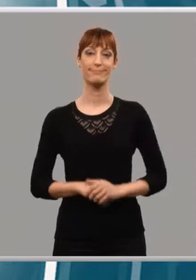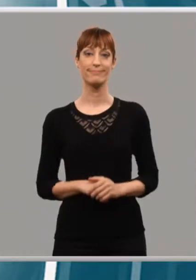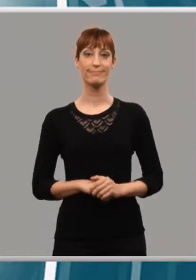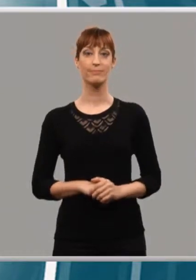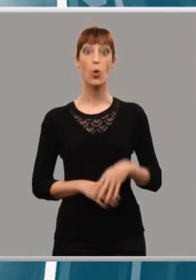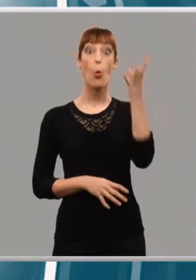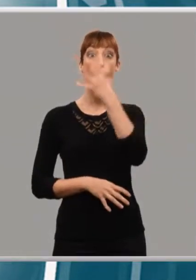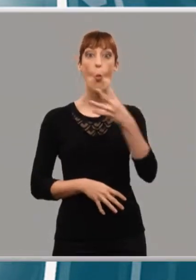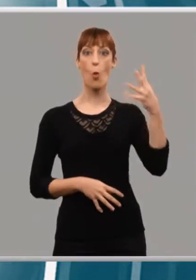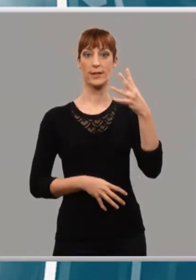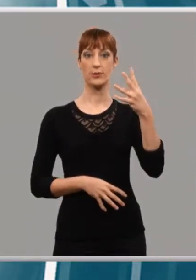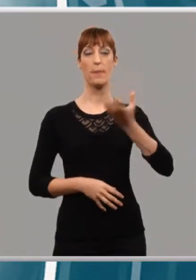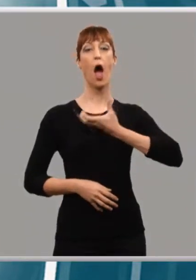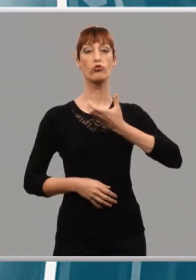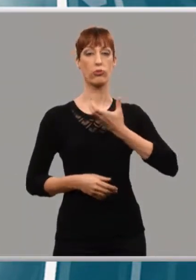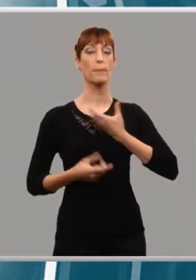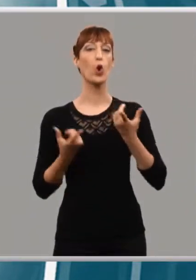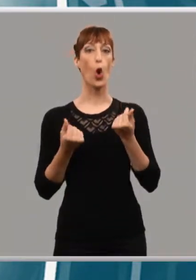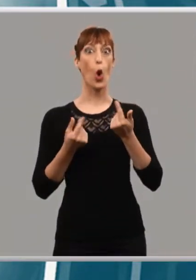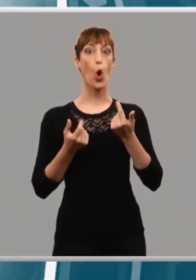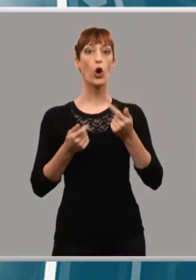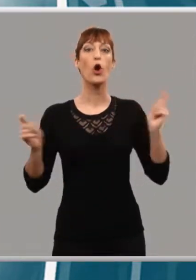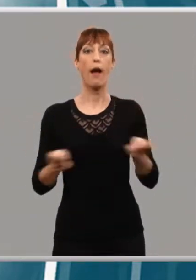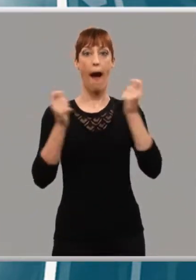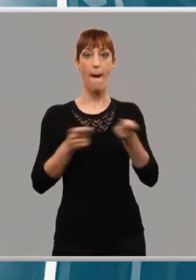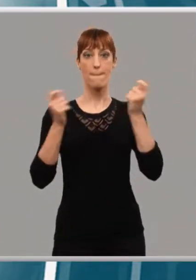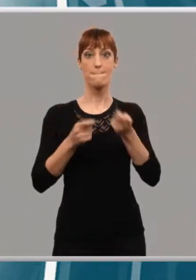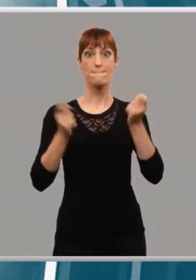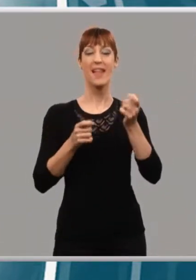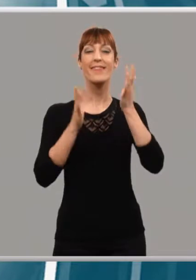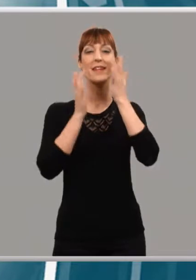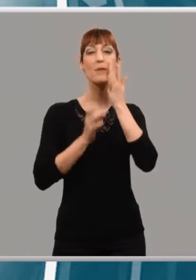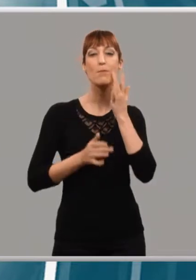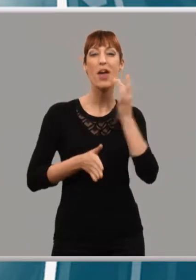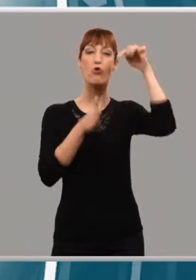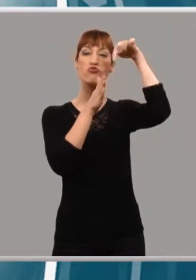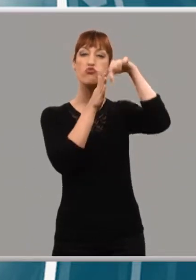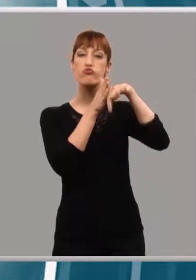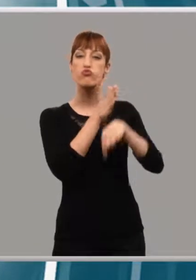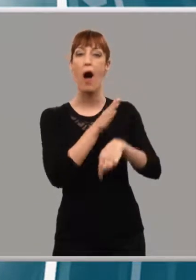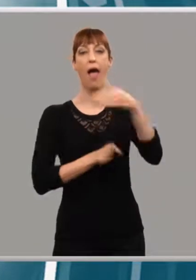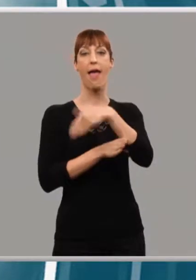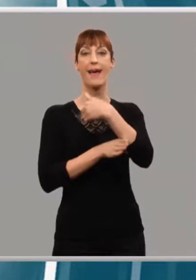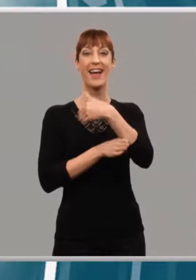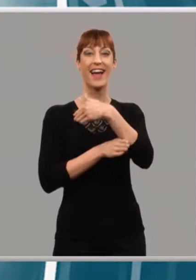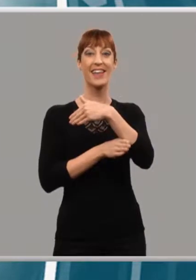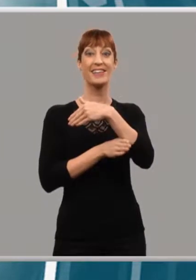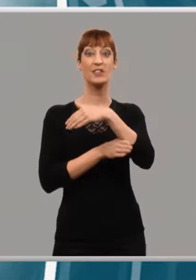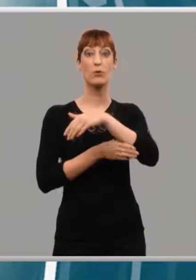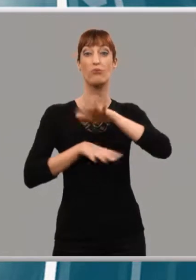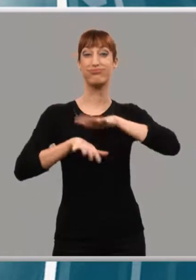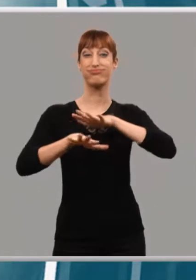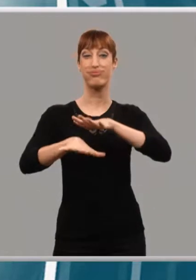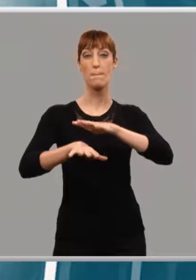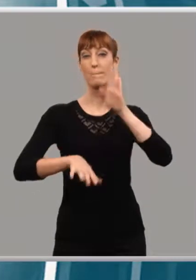semanas, el Ayuntamiento de Logroño inicia la campaña de limpieza intensiva de las calles más afectadas. La eliminación de manchas en